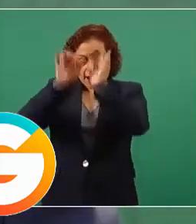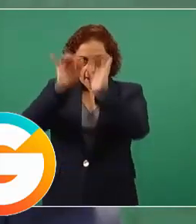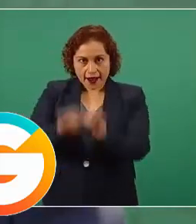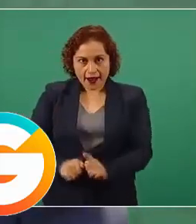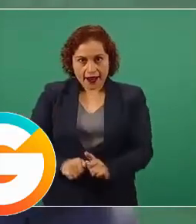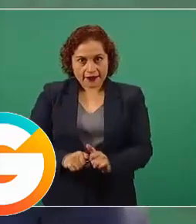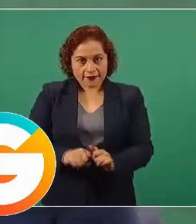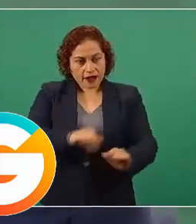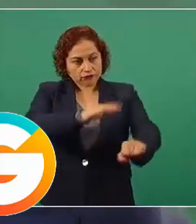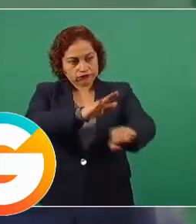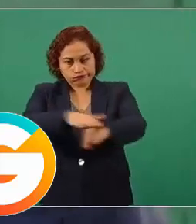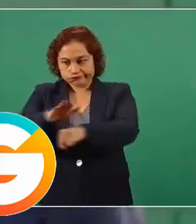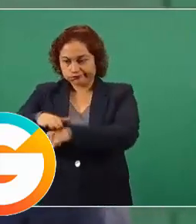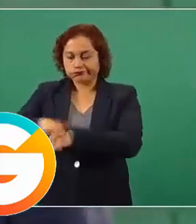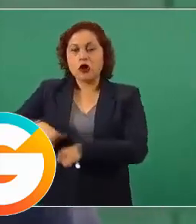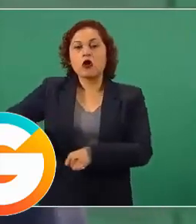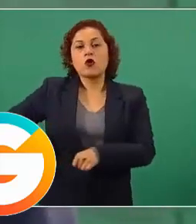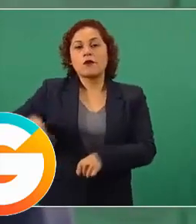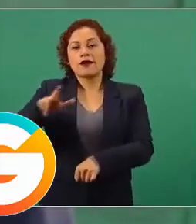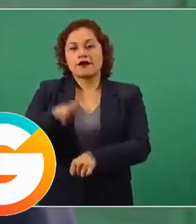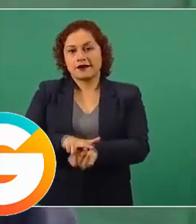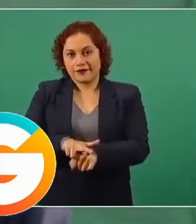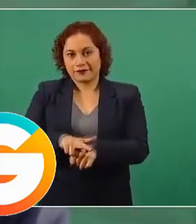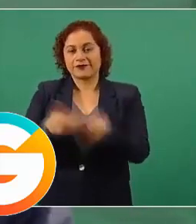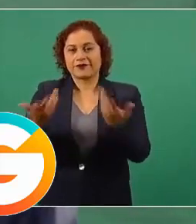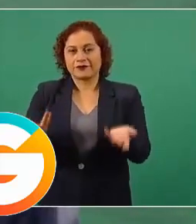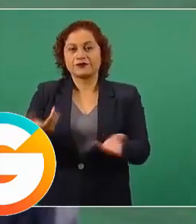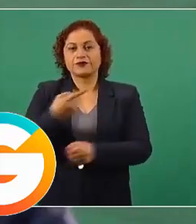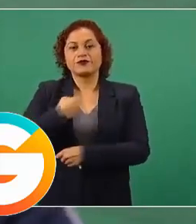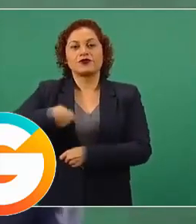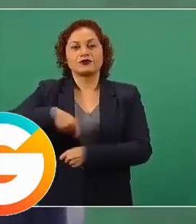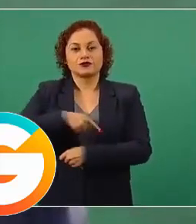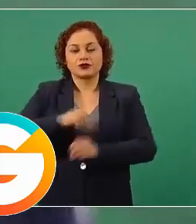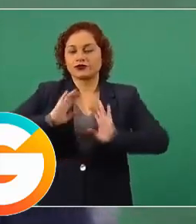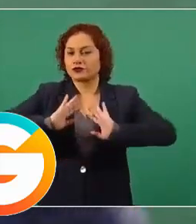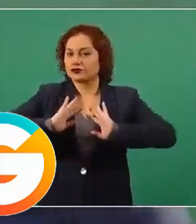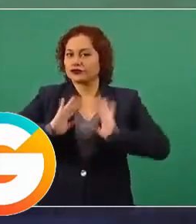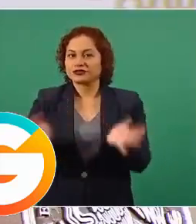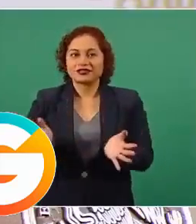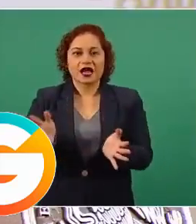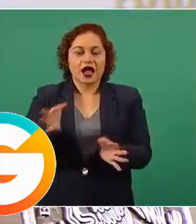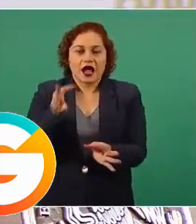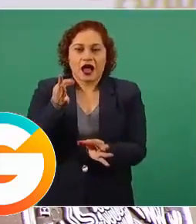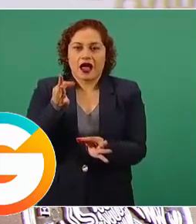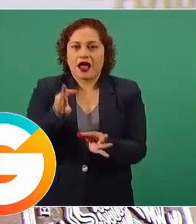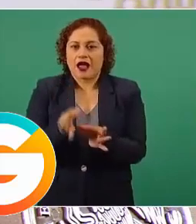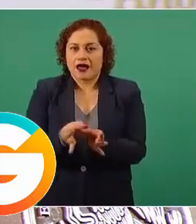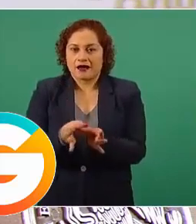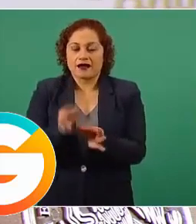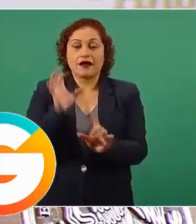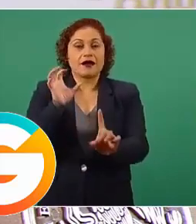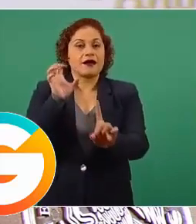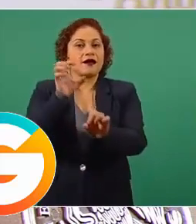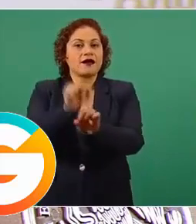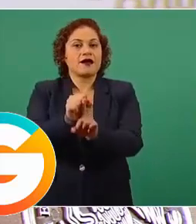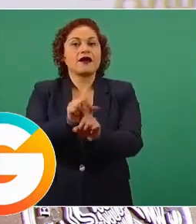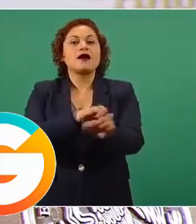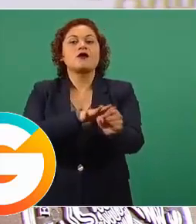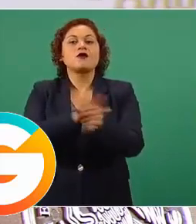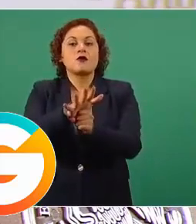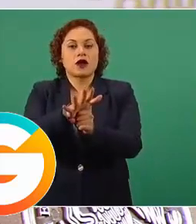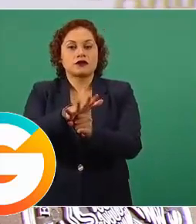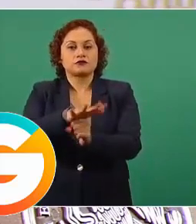logramos que en definitiva se establezca un